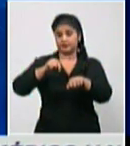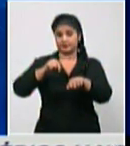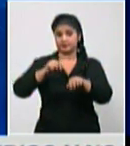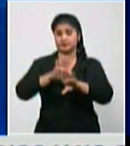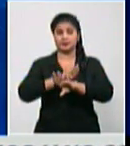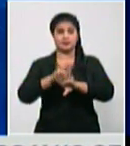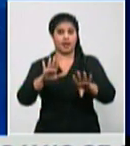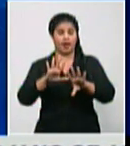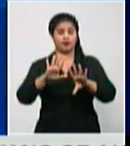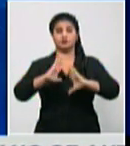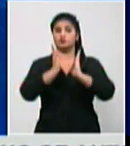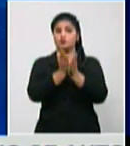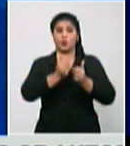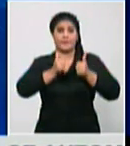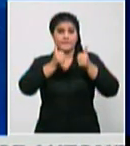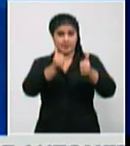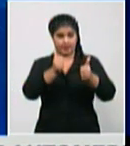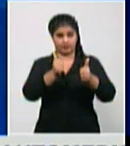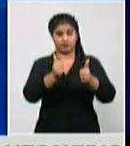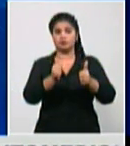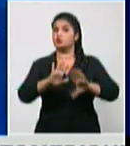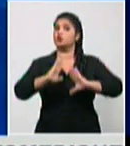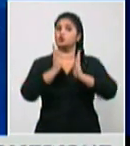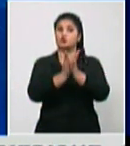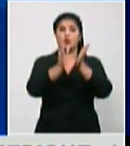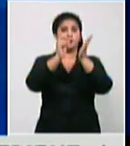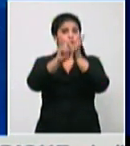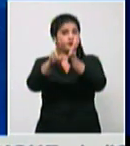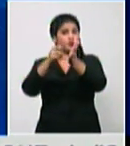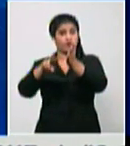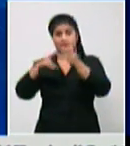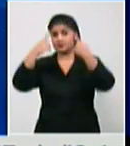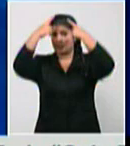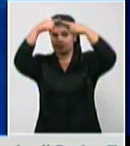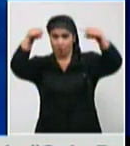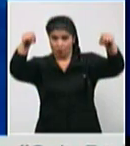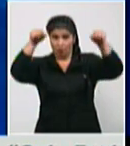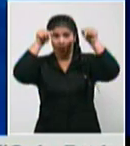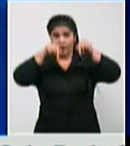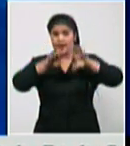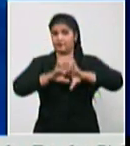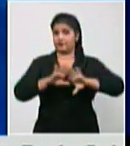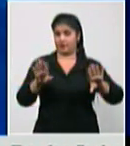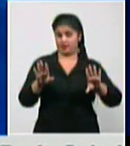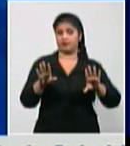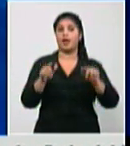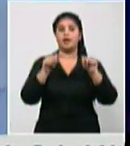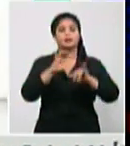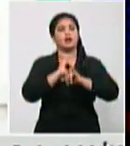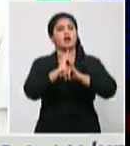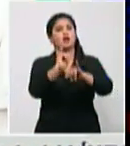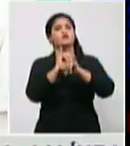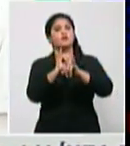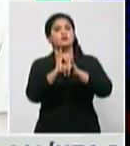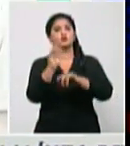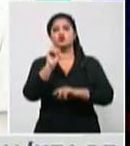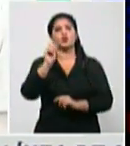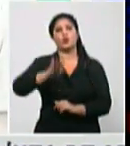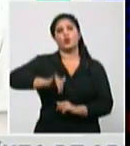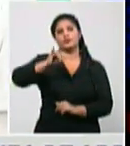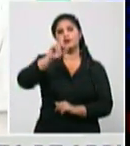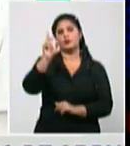todo montado que todas las provincias acceden no a la base de datos del aeropuerto que ya están accediendo